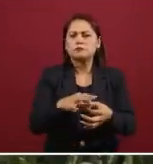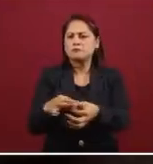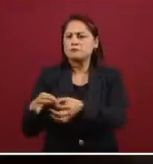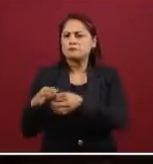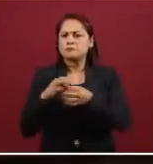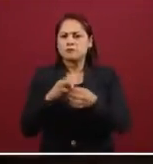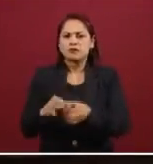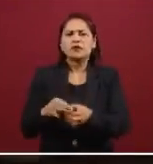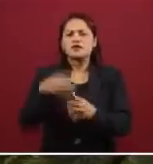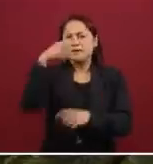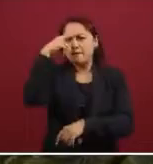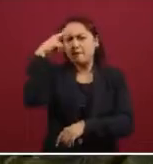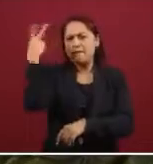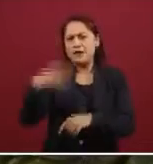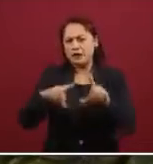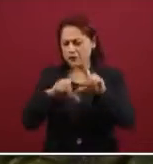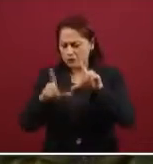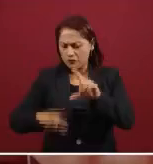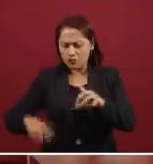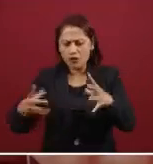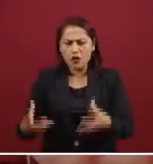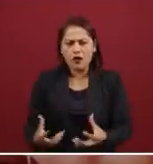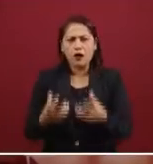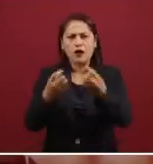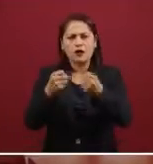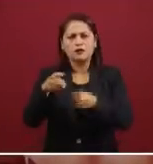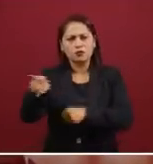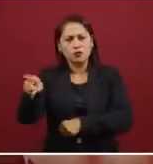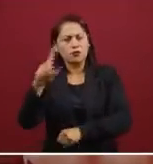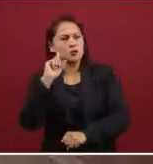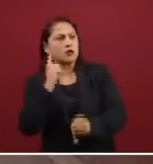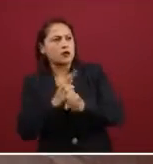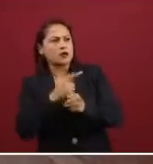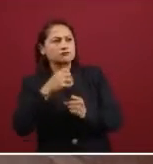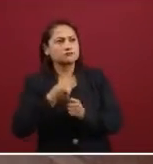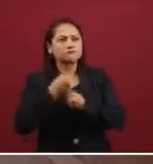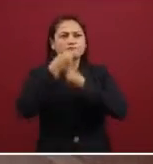que siempre hemos sido. Busca la sombrilla, únete.